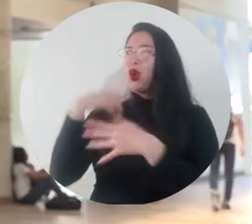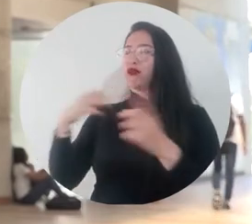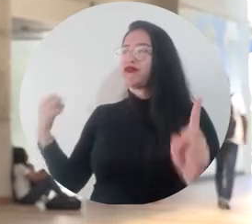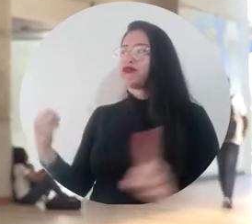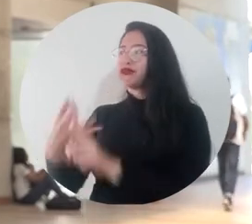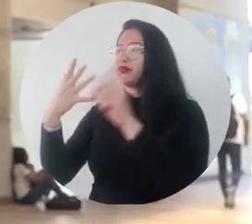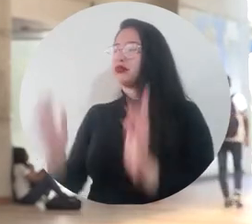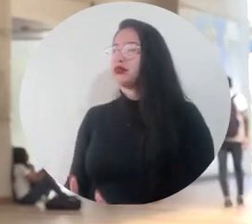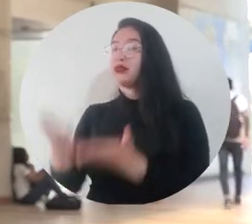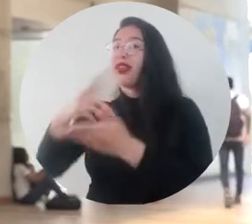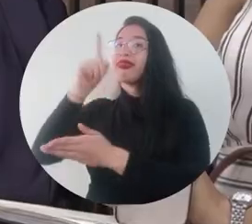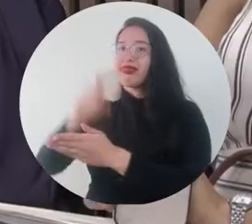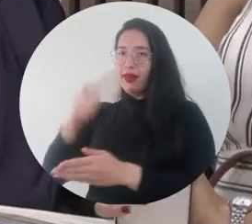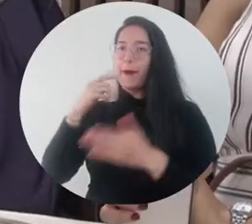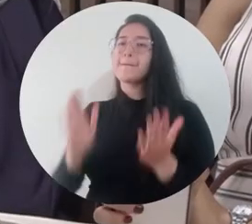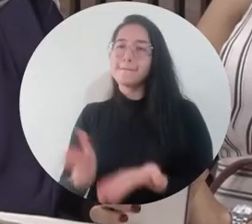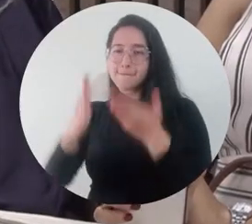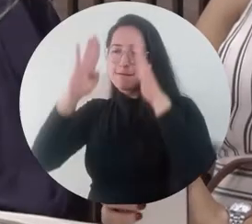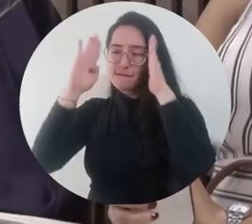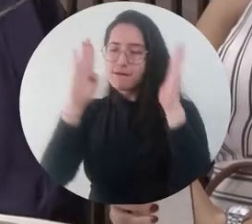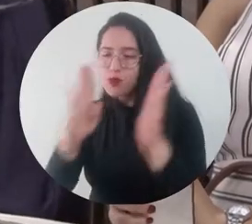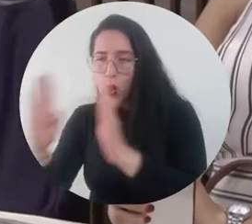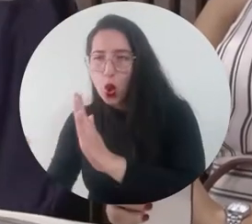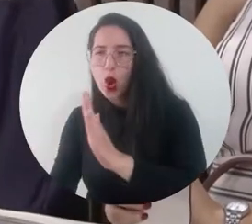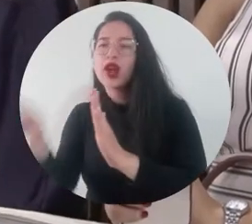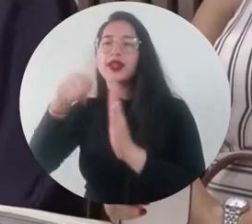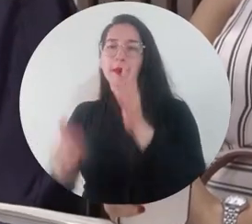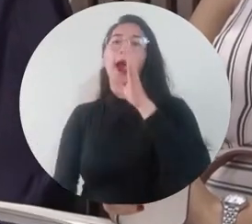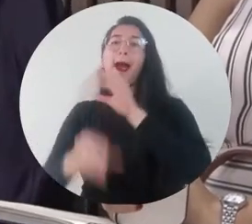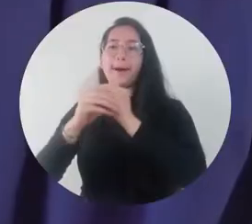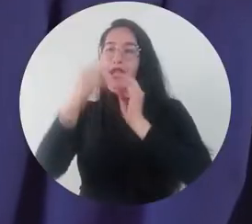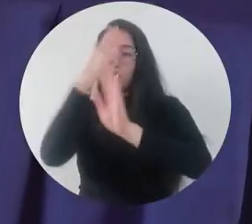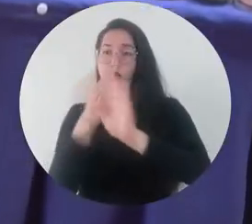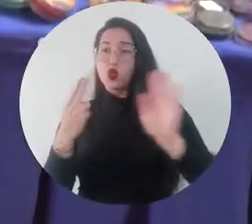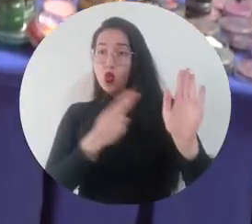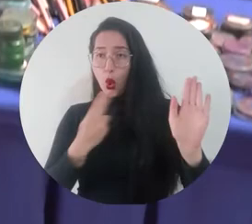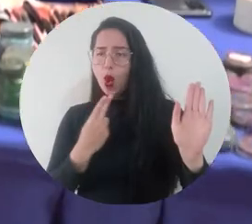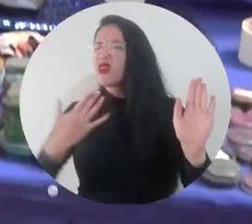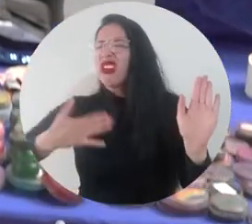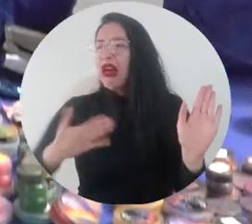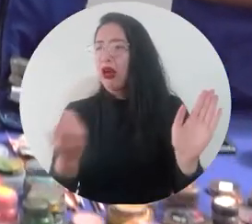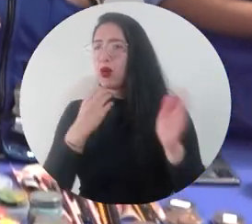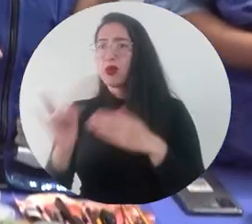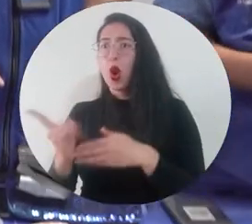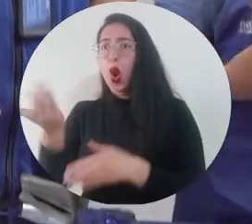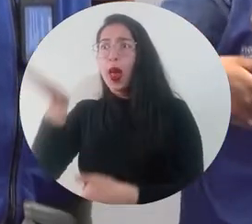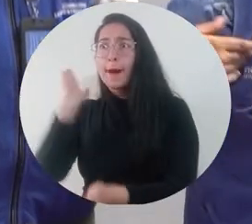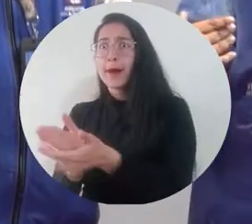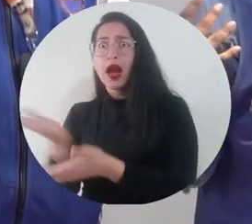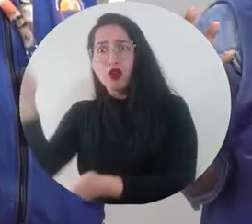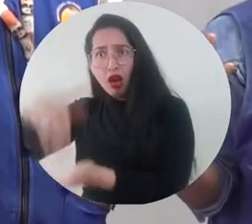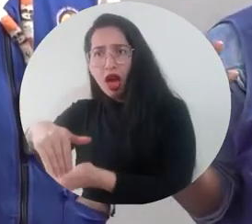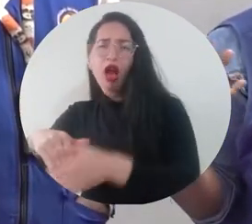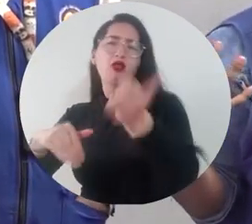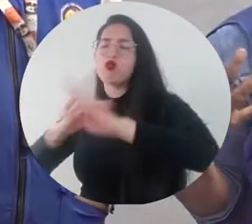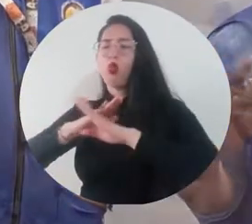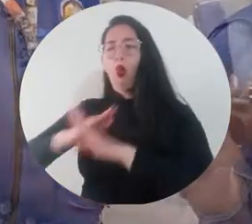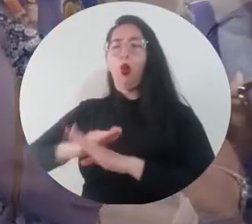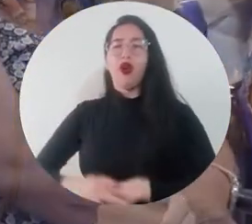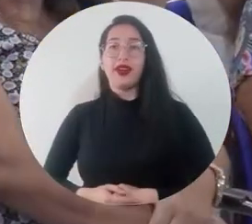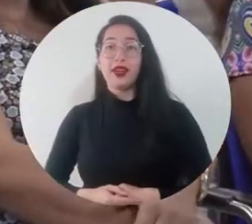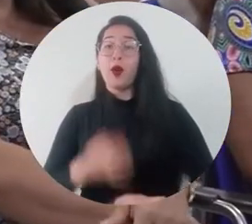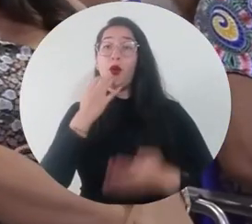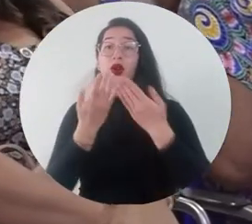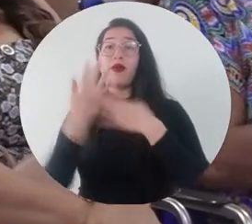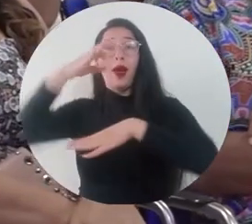no solamente en la prevención y en la atención sino en ese compromiso de la no repetición de este